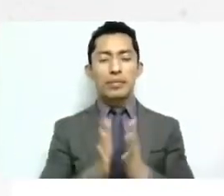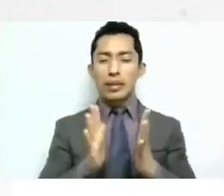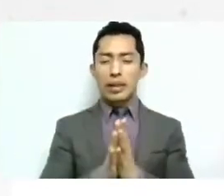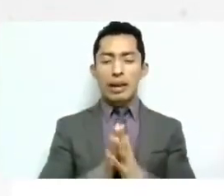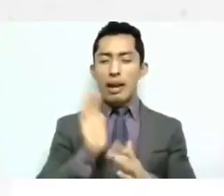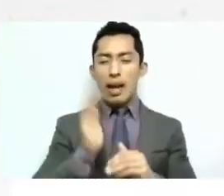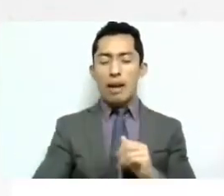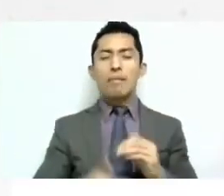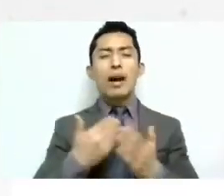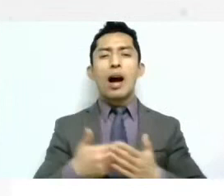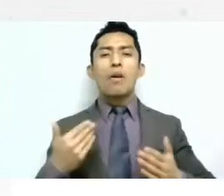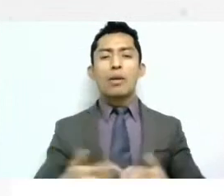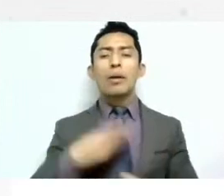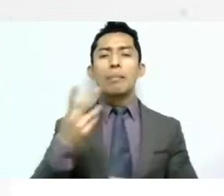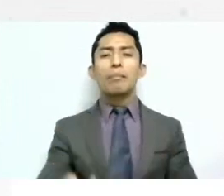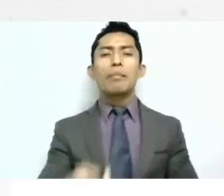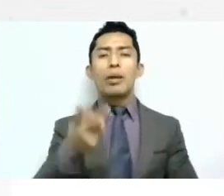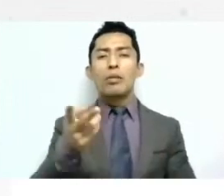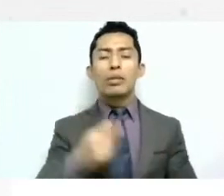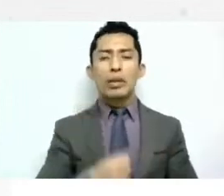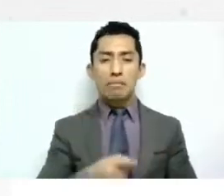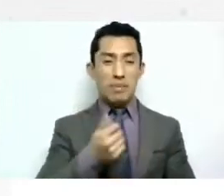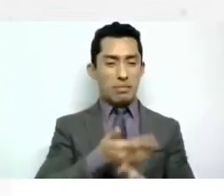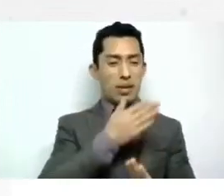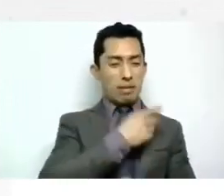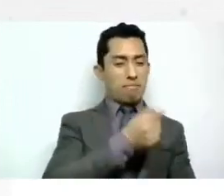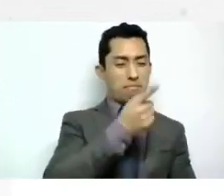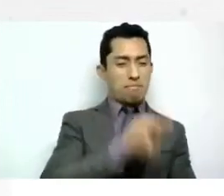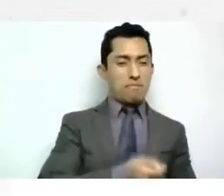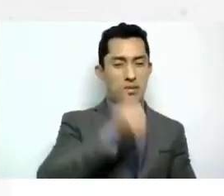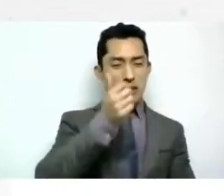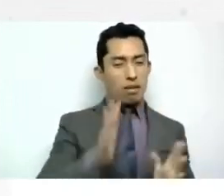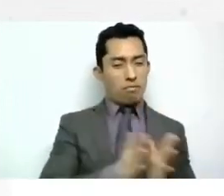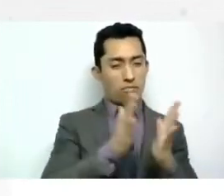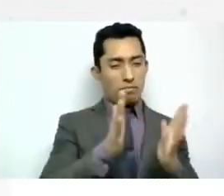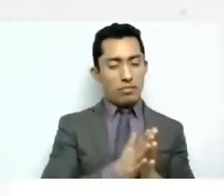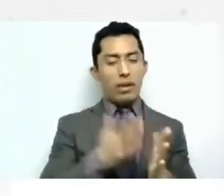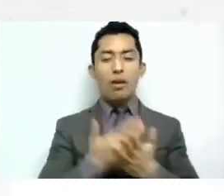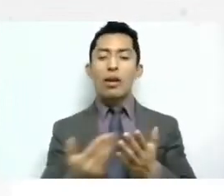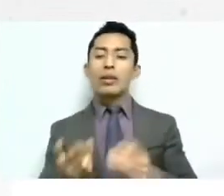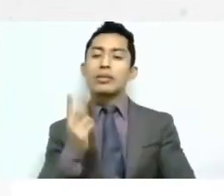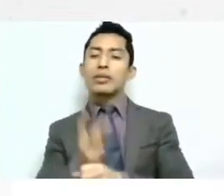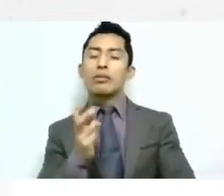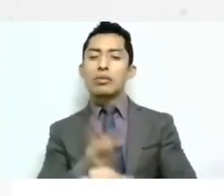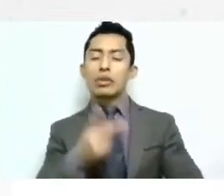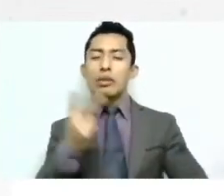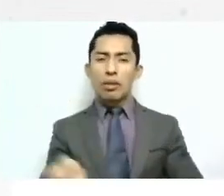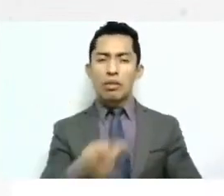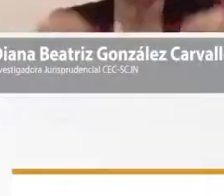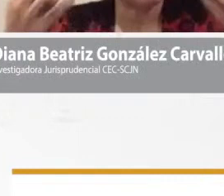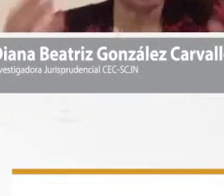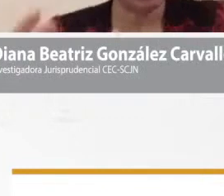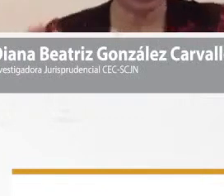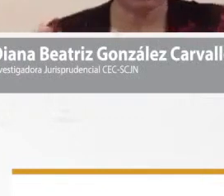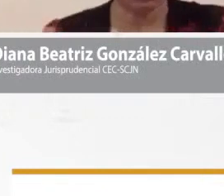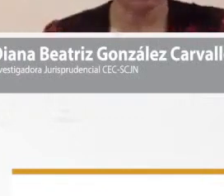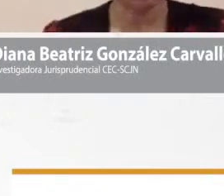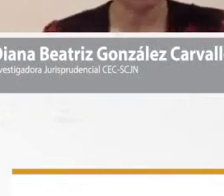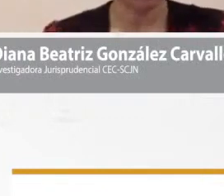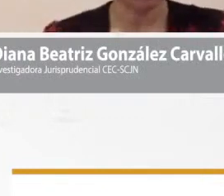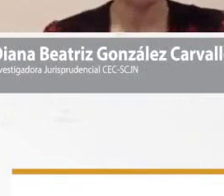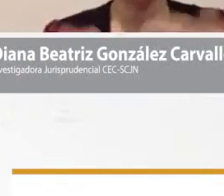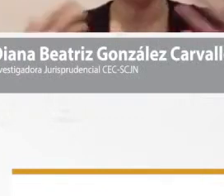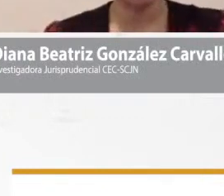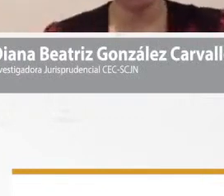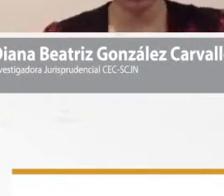preguntarles un poco cómo pasó en el primer bloque ustedes creen y creo que la respuesta es sí pero creen que ha habido